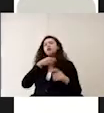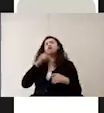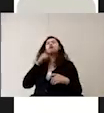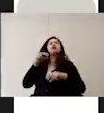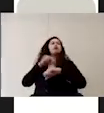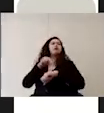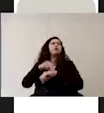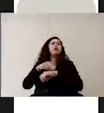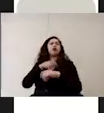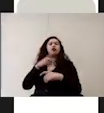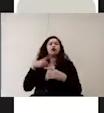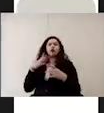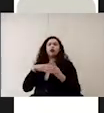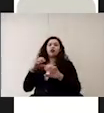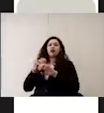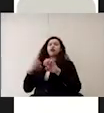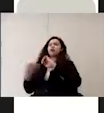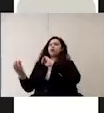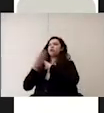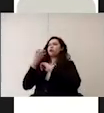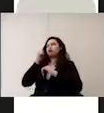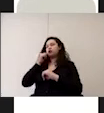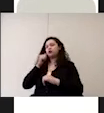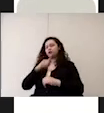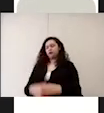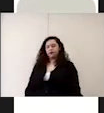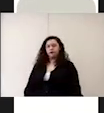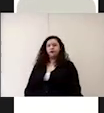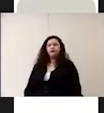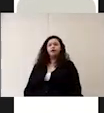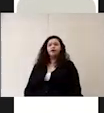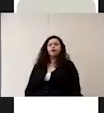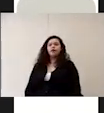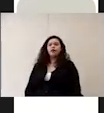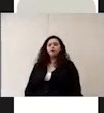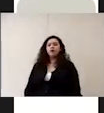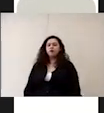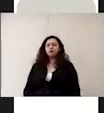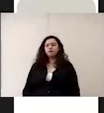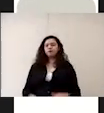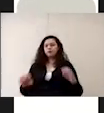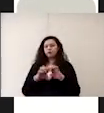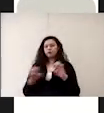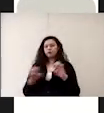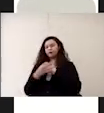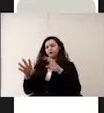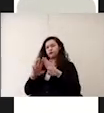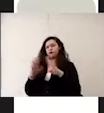debe contar con equipo de protección personal en todo momento y el equipo de protección personal